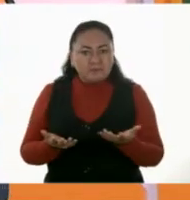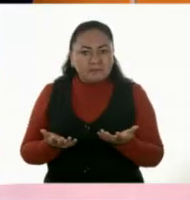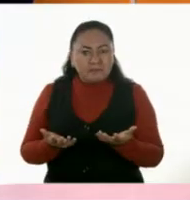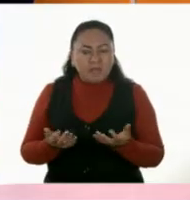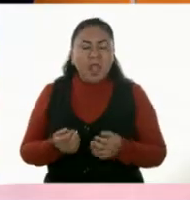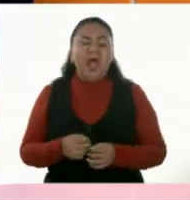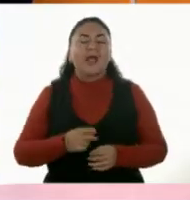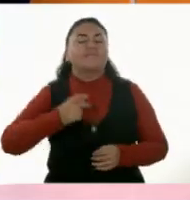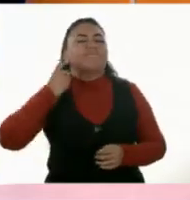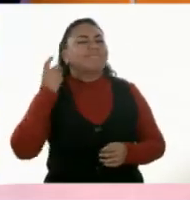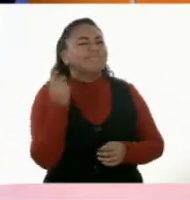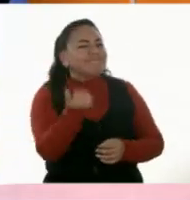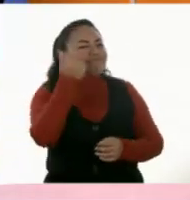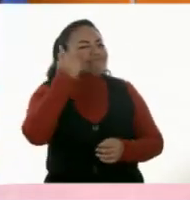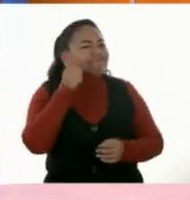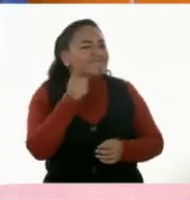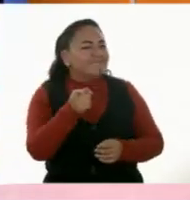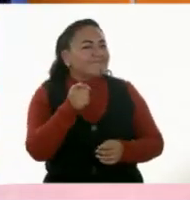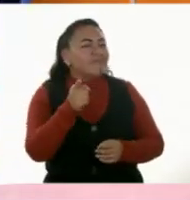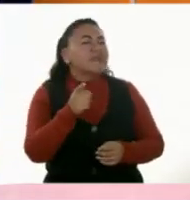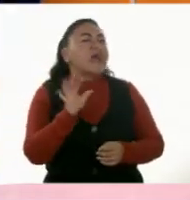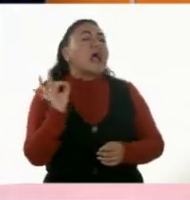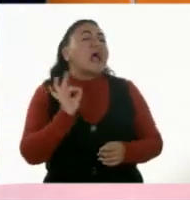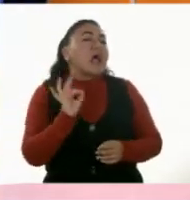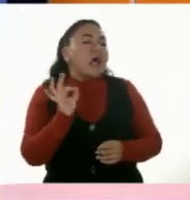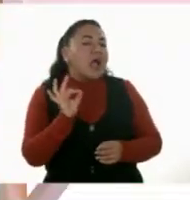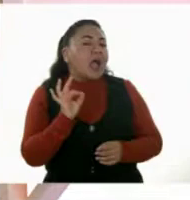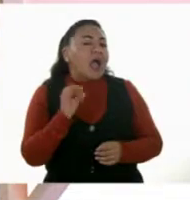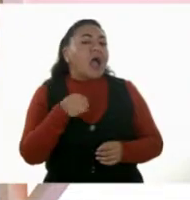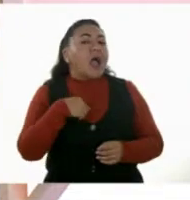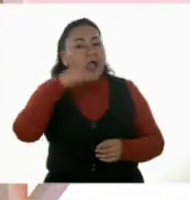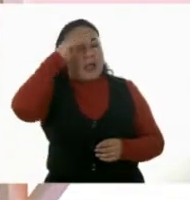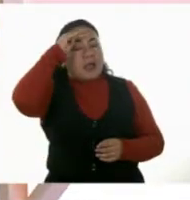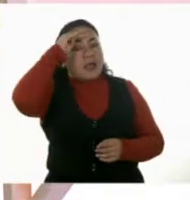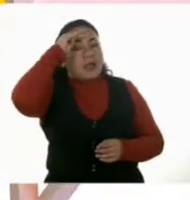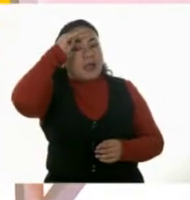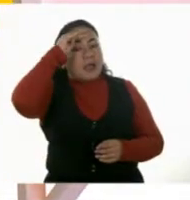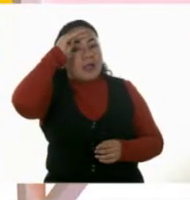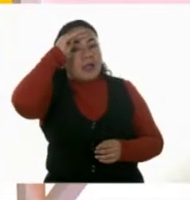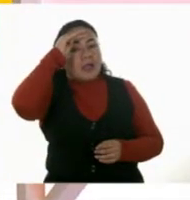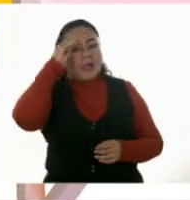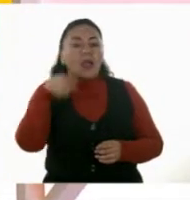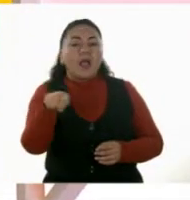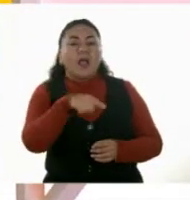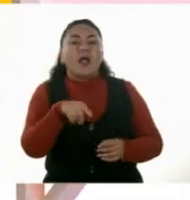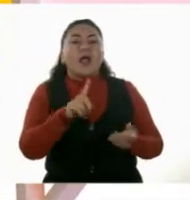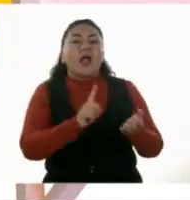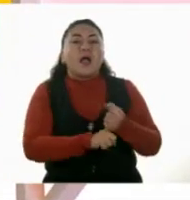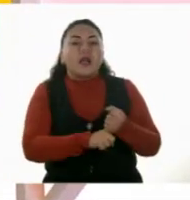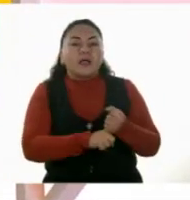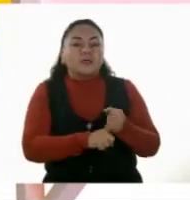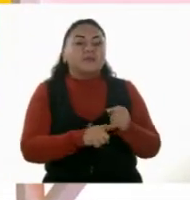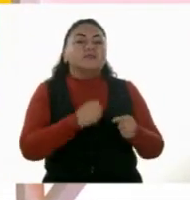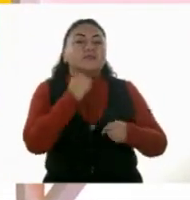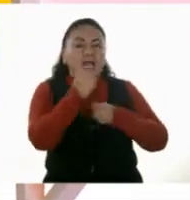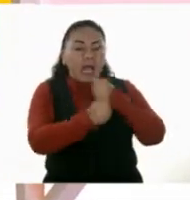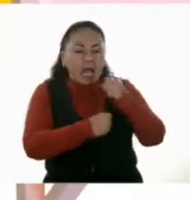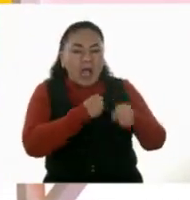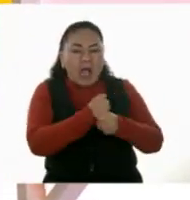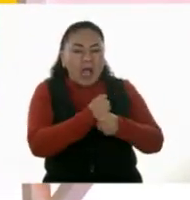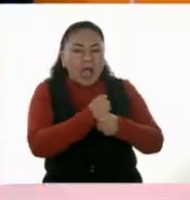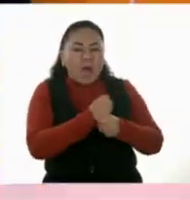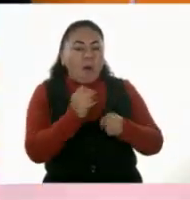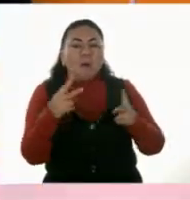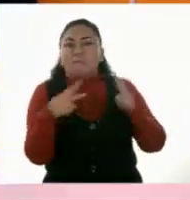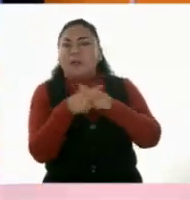Entonces, sé, a lo mejor le hubiéramos dicho que eran años y tal vez no se hubieran peleado por tener más que la otra, ¿verdad? Yo creo